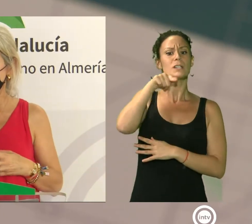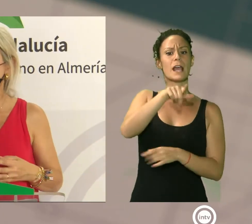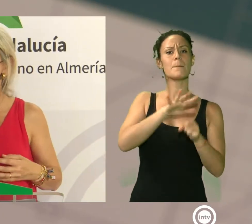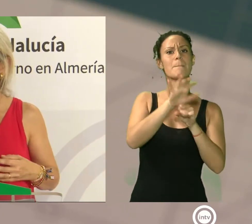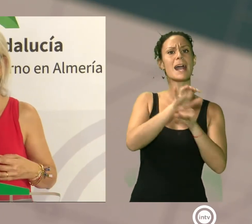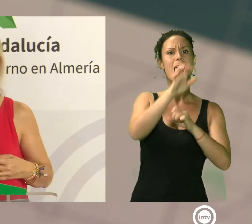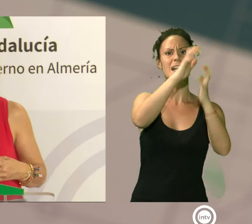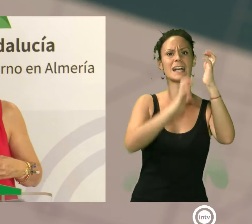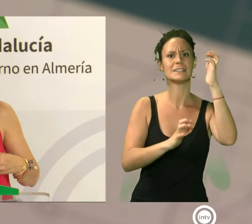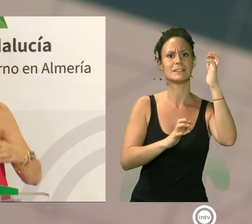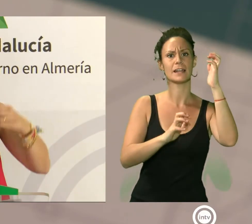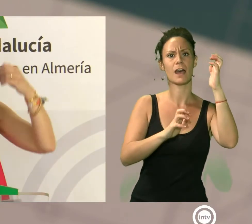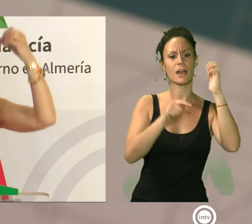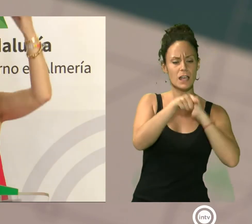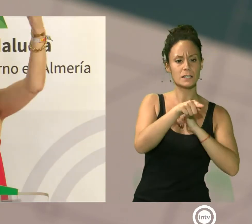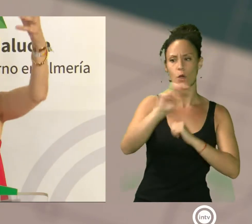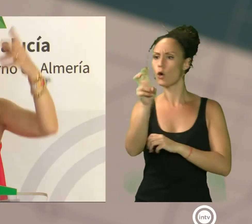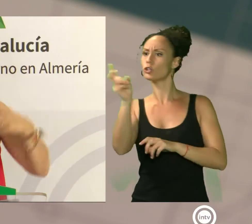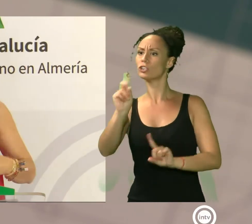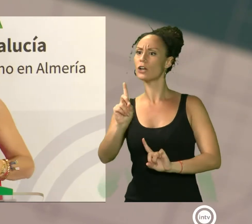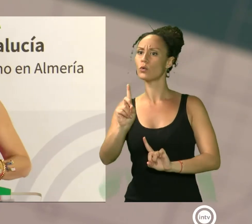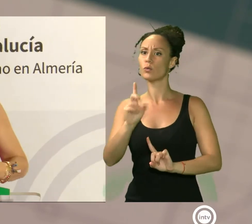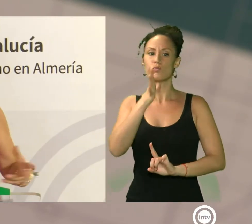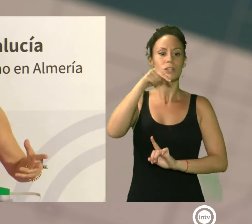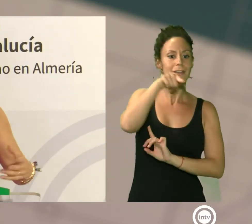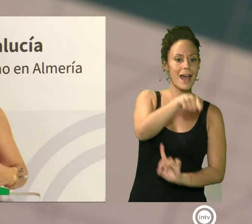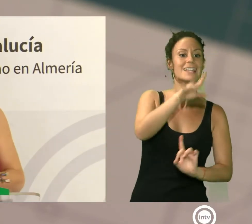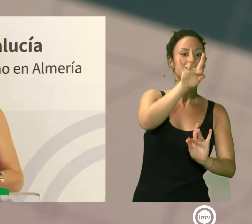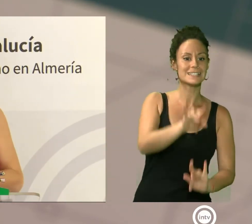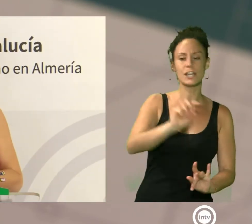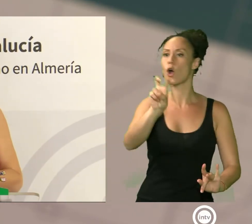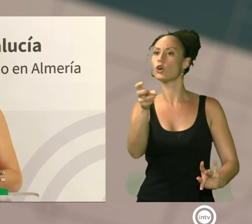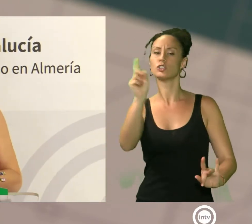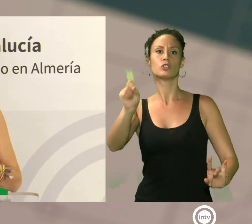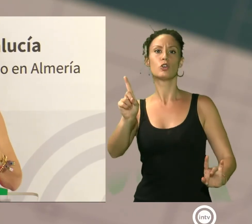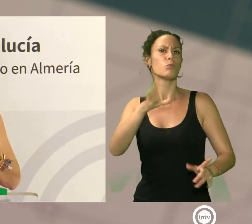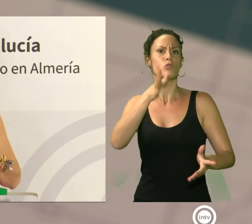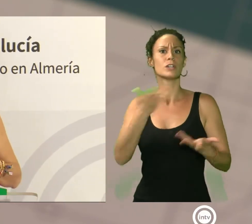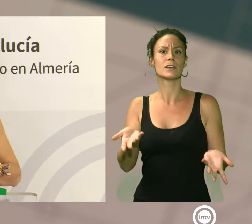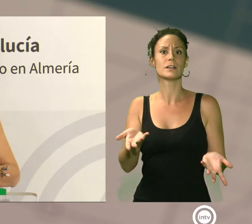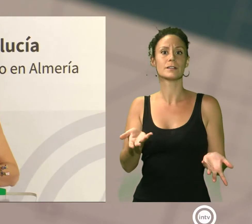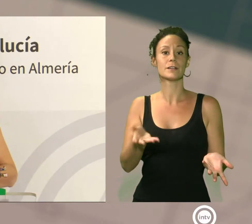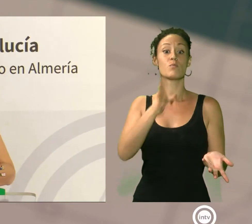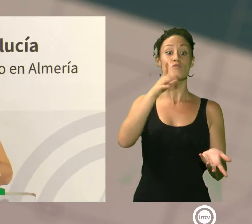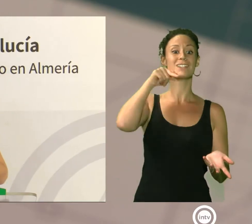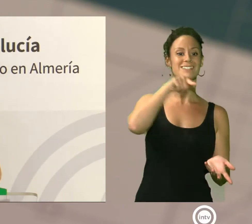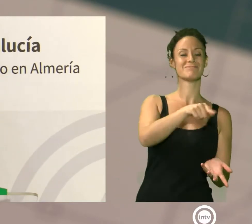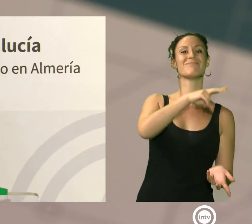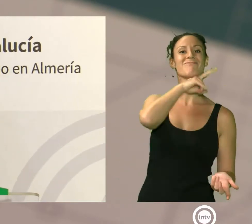¿Por qué la nuestra sí y en otro sitio del mundo no? Pues porque la nuestra tiene un valor